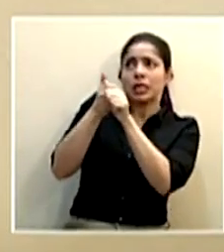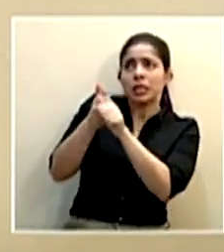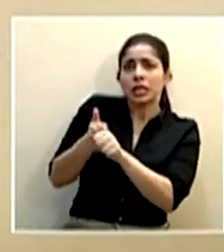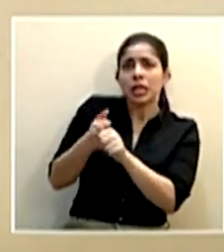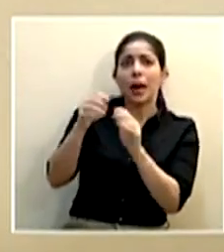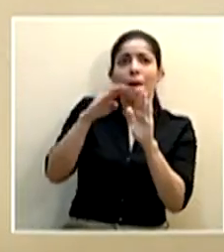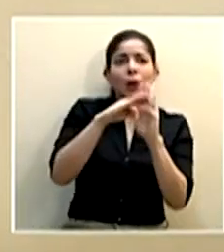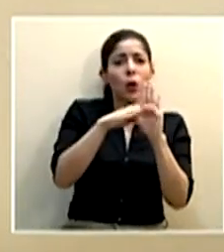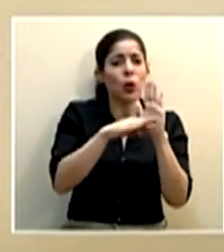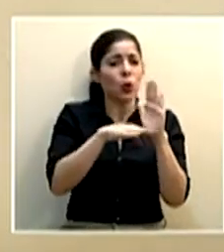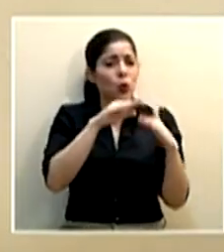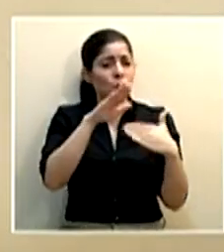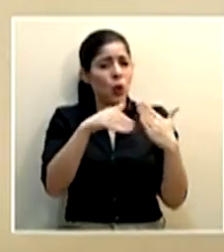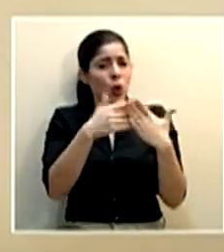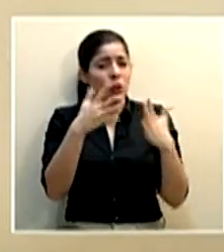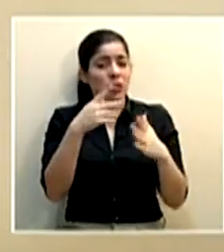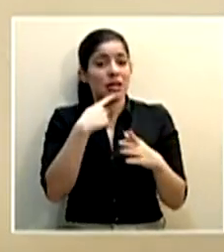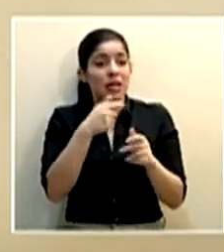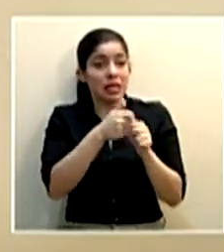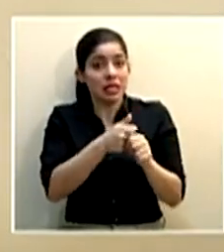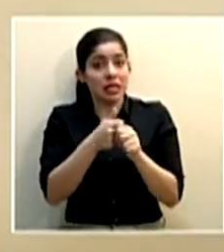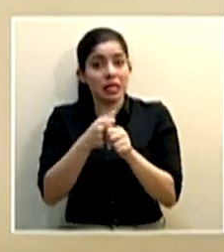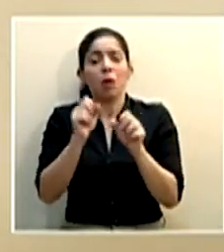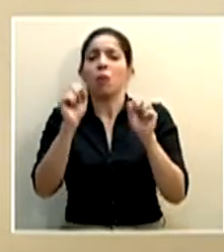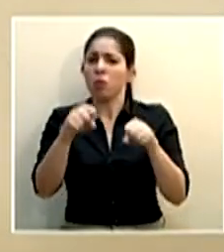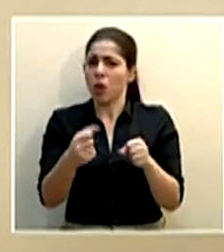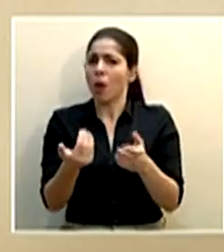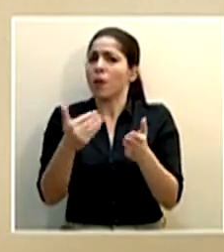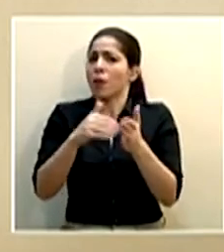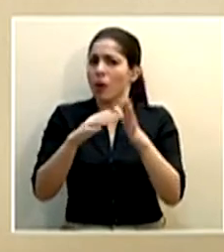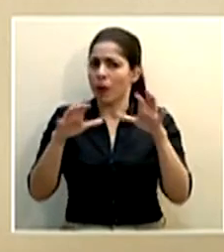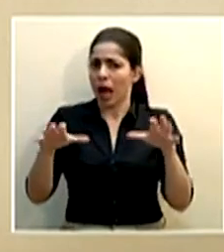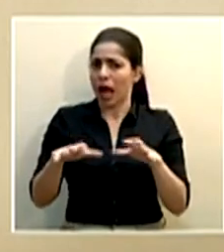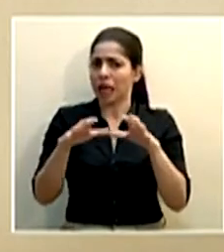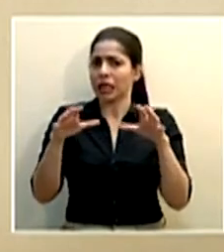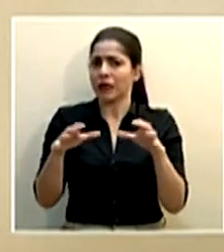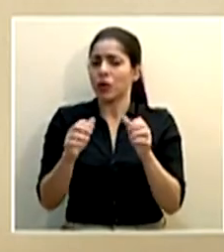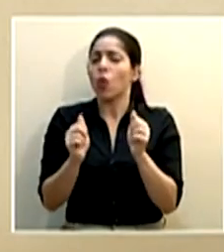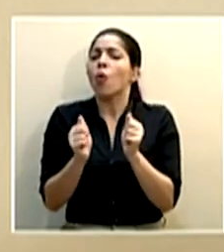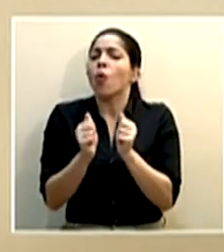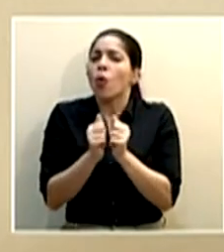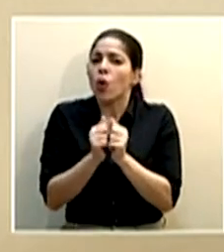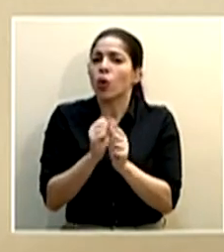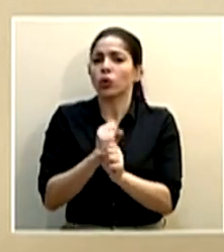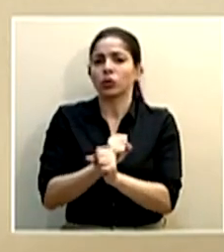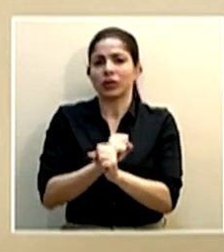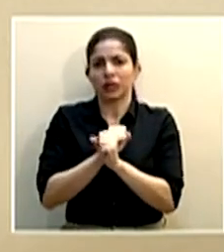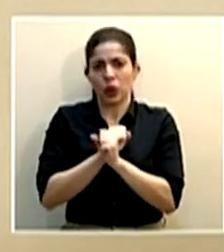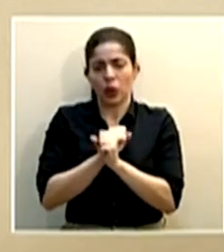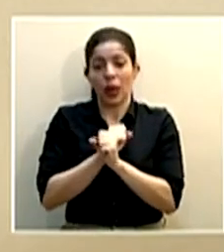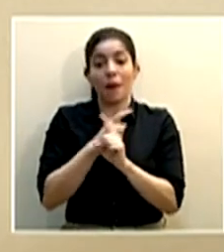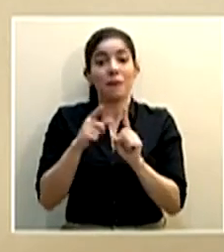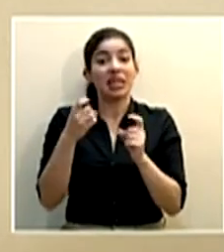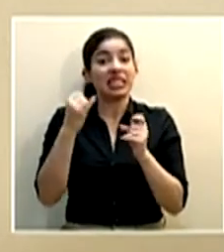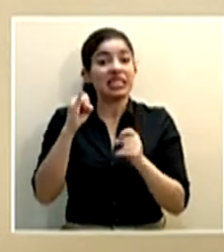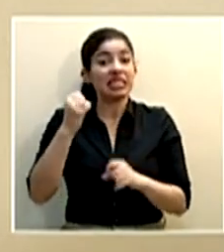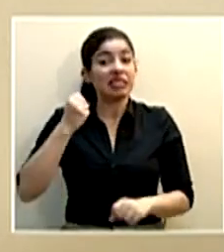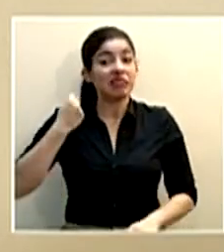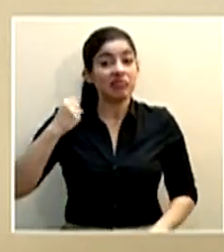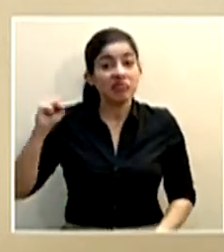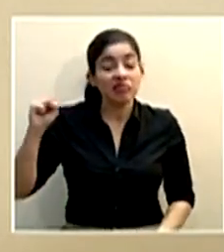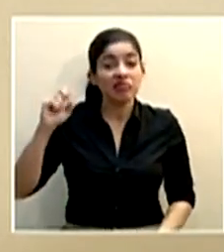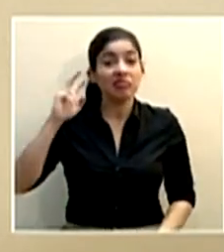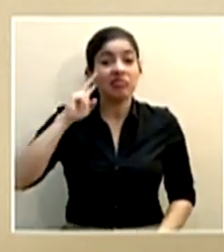protocolos todo lo que hemos indicado se pueden retomar las actividades con bastante seguridad pero si hay incumplimiento si hay